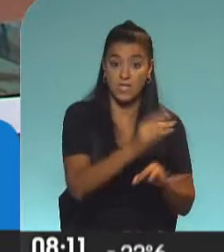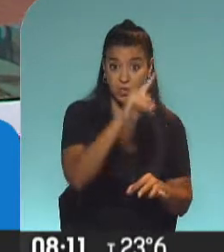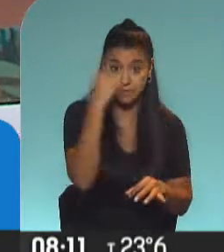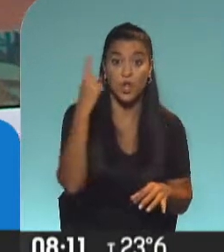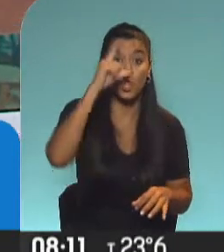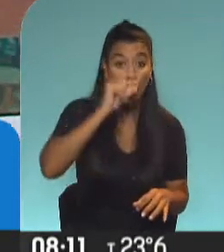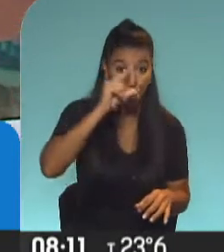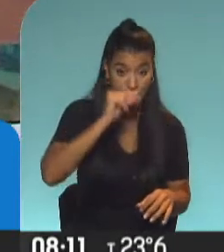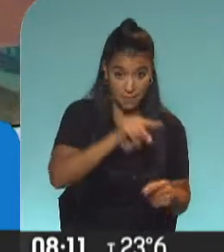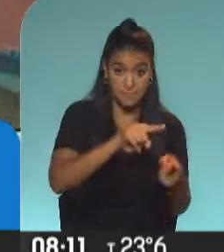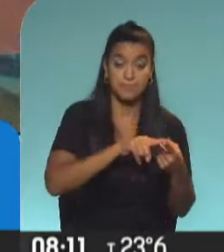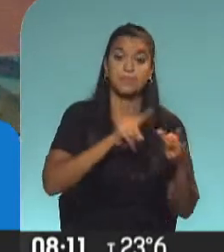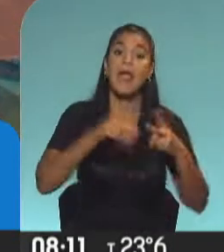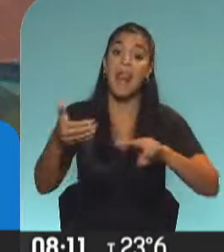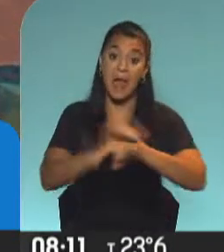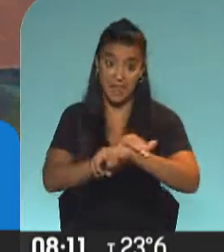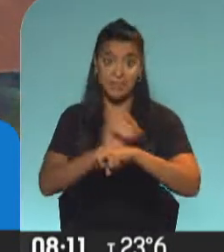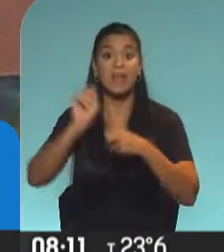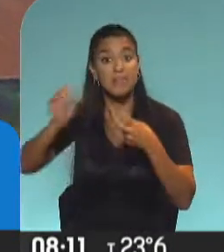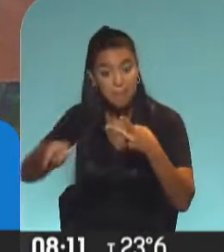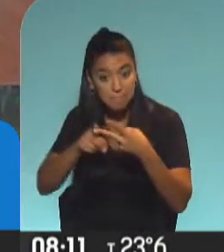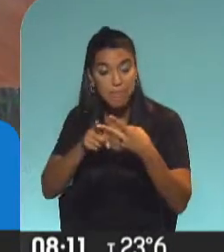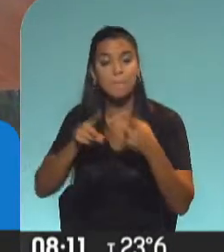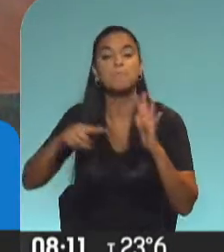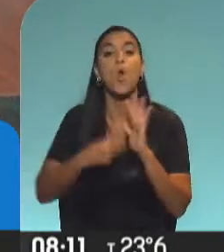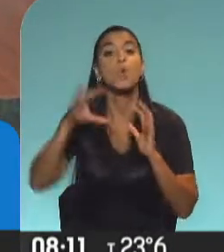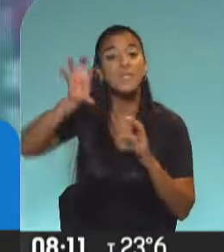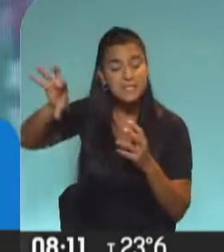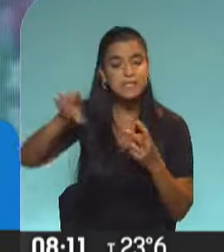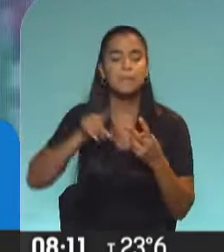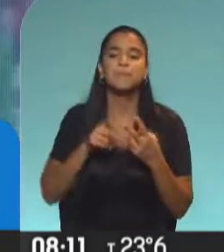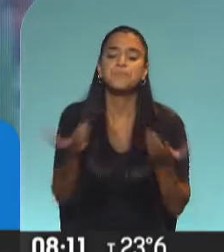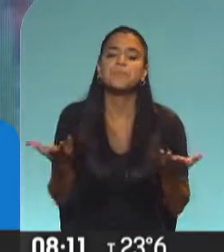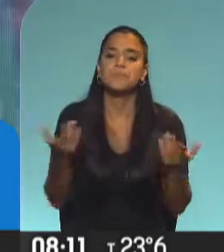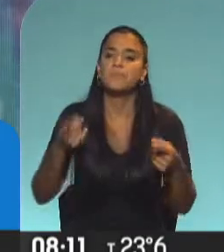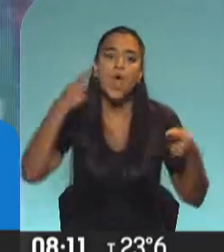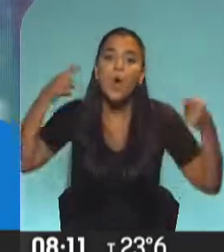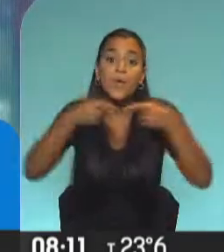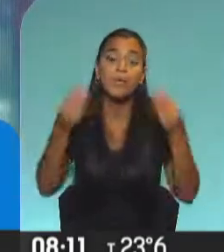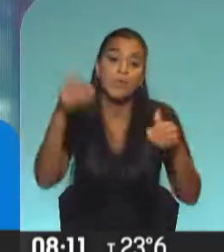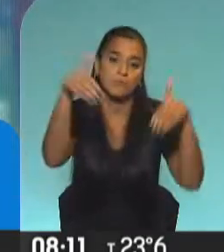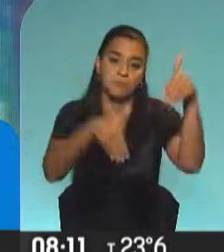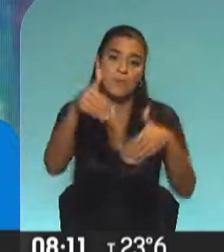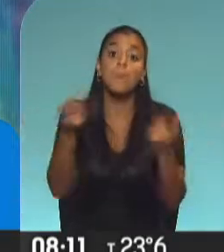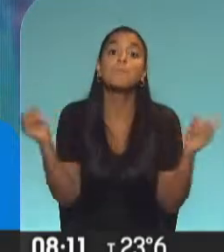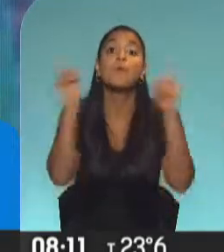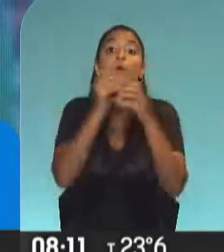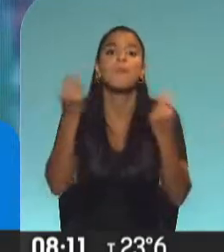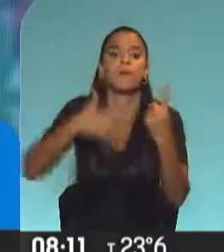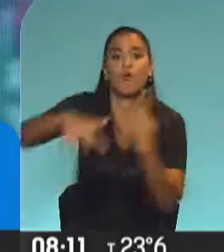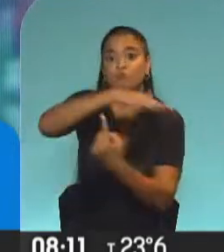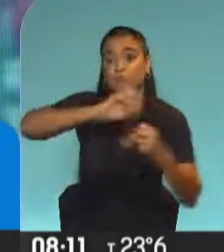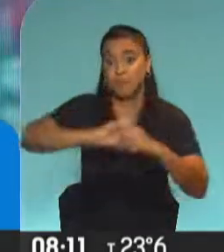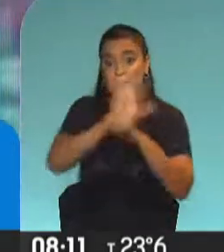Nicolás Trota, en el caso de Larreta también, y en la provincia de Buenos Aires, insisten en que el objetivo es la presencialidad. El problema es el contexto de